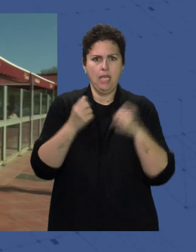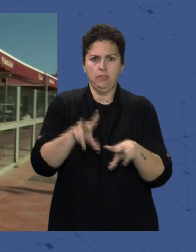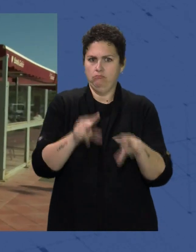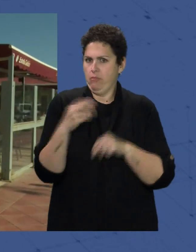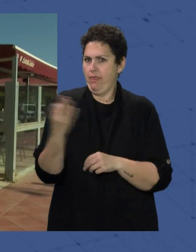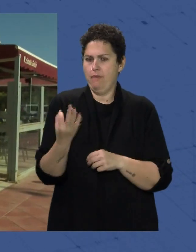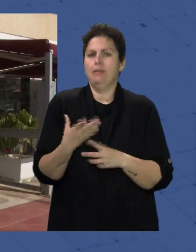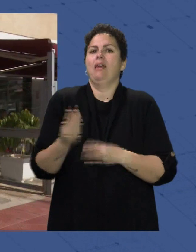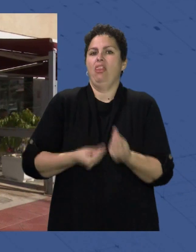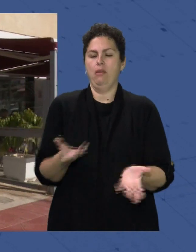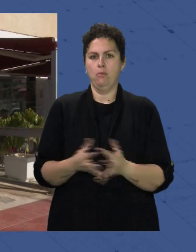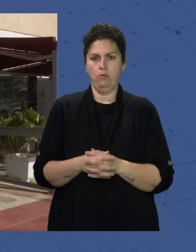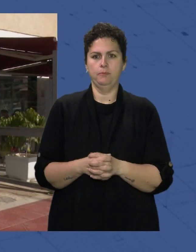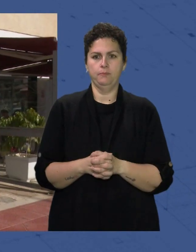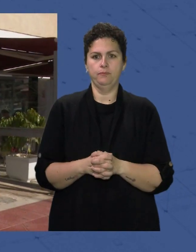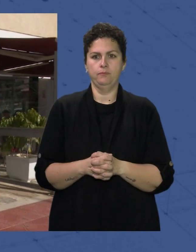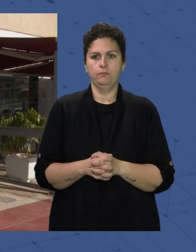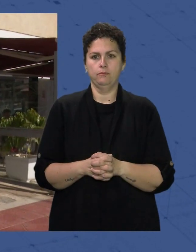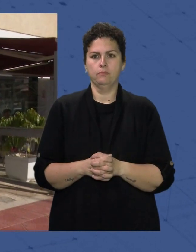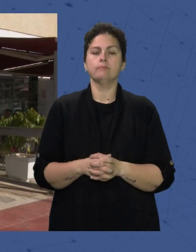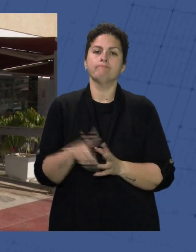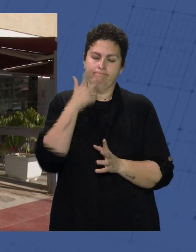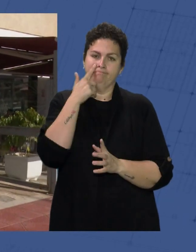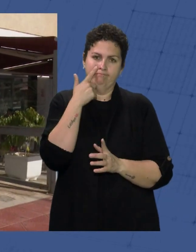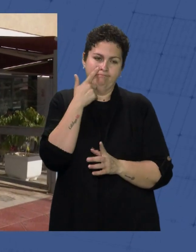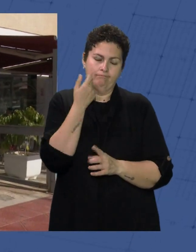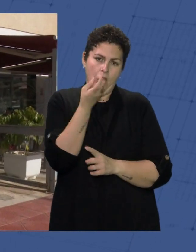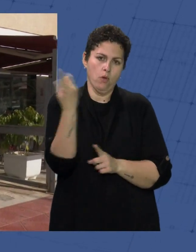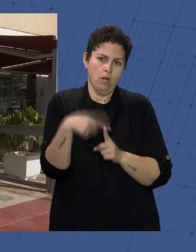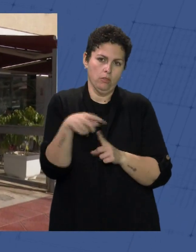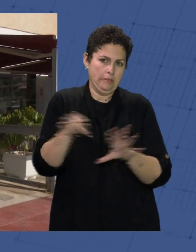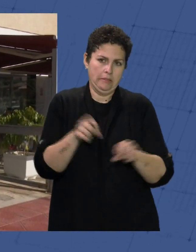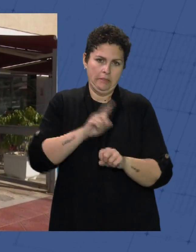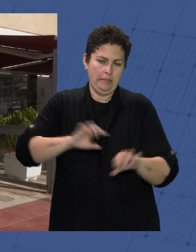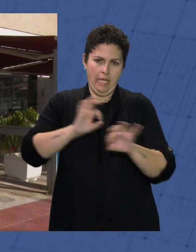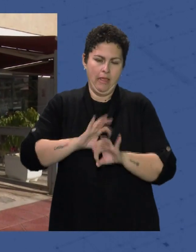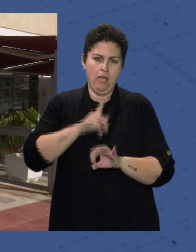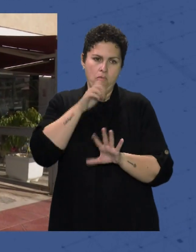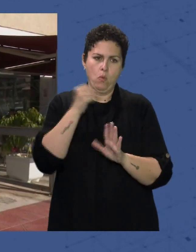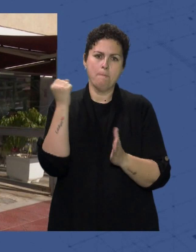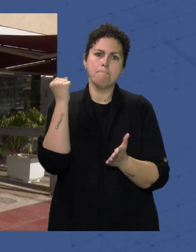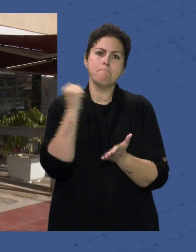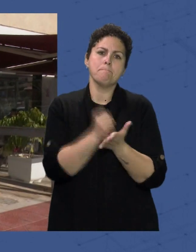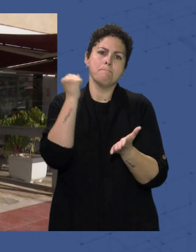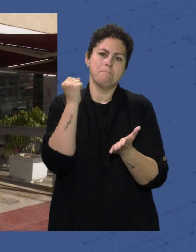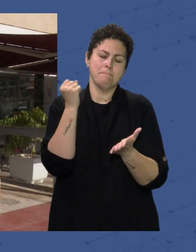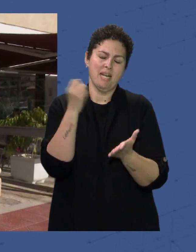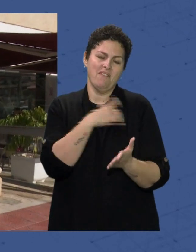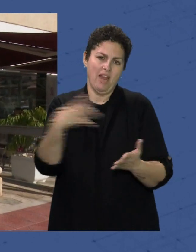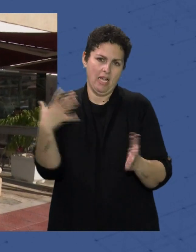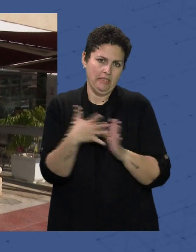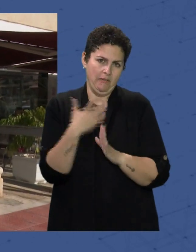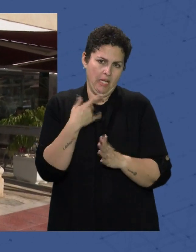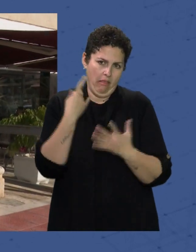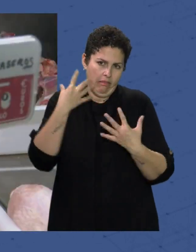¿Qué hacemos? Hombre Se reducen algunas cosas Y tiran mucho Para las marcas blancas Porque Es que no se